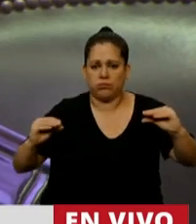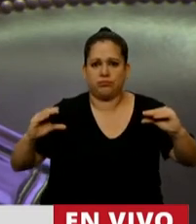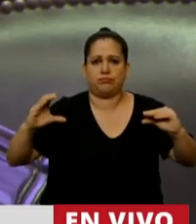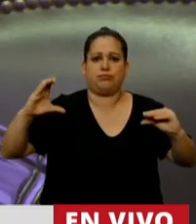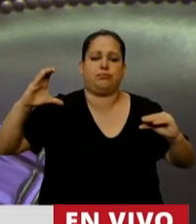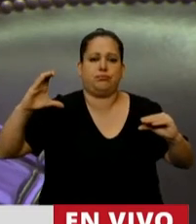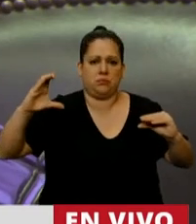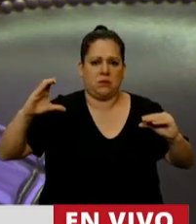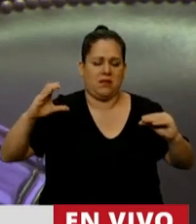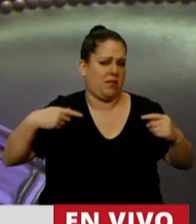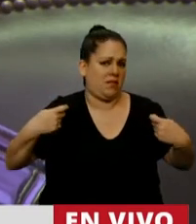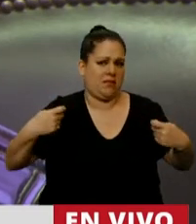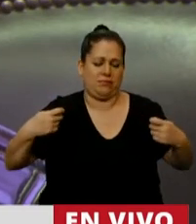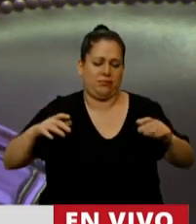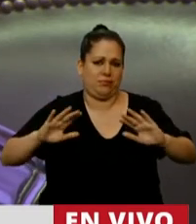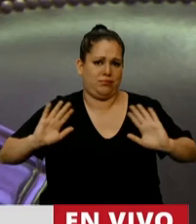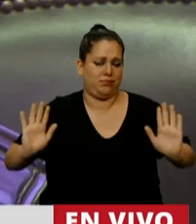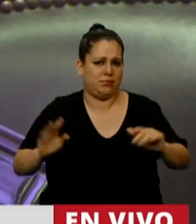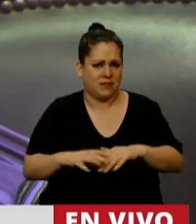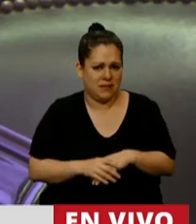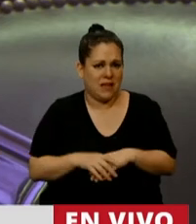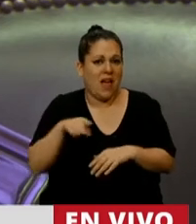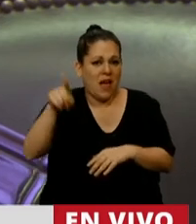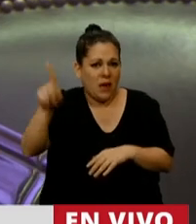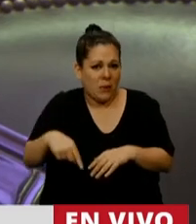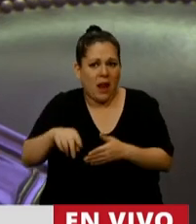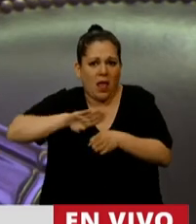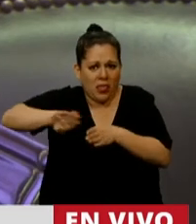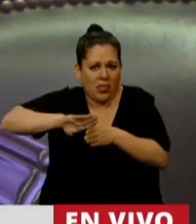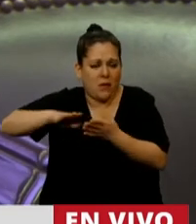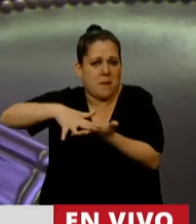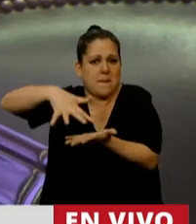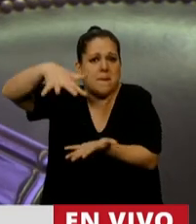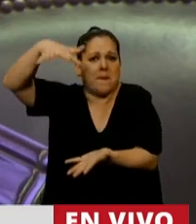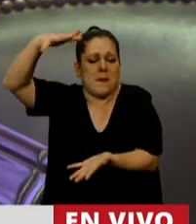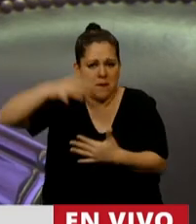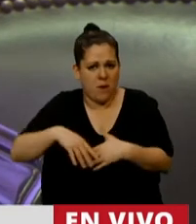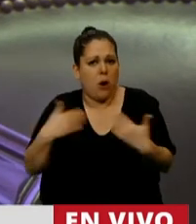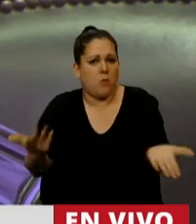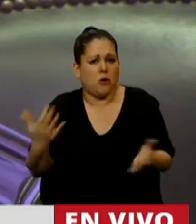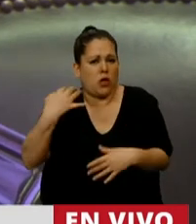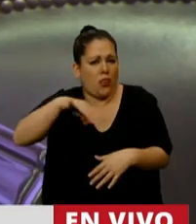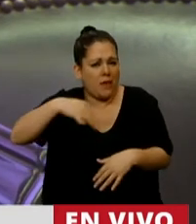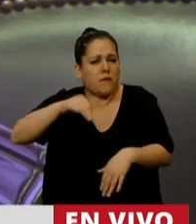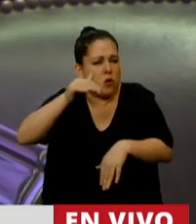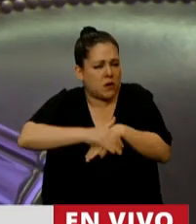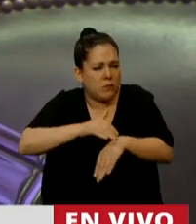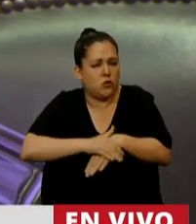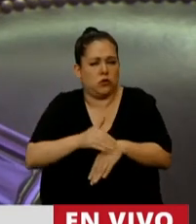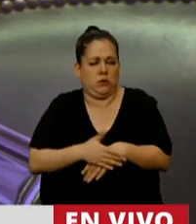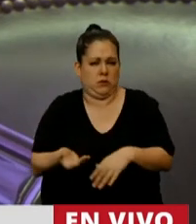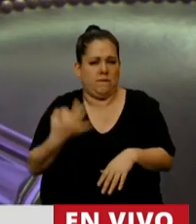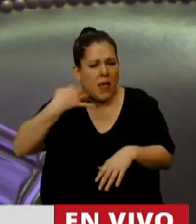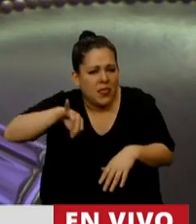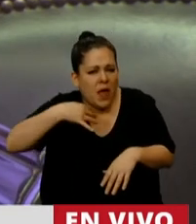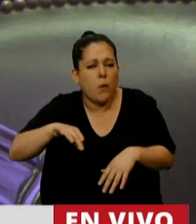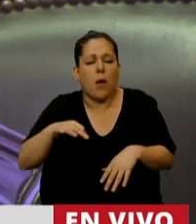fiscal. Y ese déficit fiscal implica emisión monetaria y endeudamiento. Por eso acá tenemos que ser responsables, por